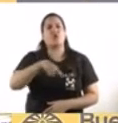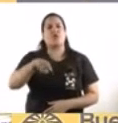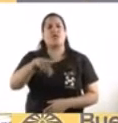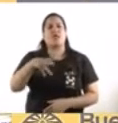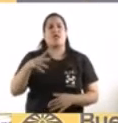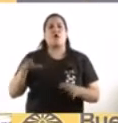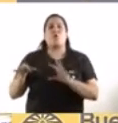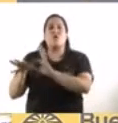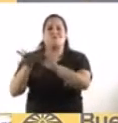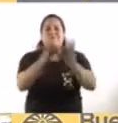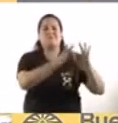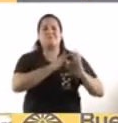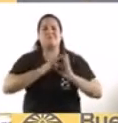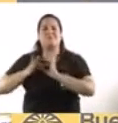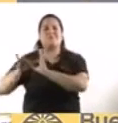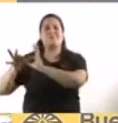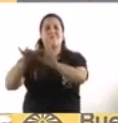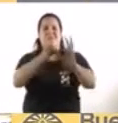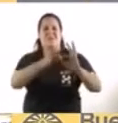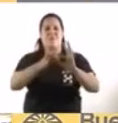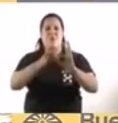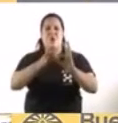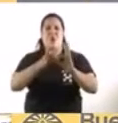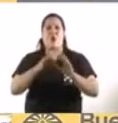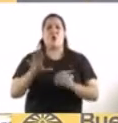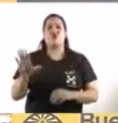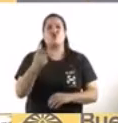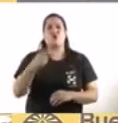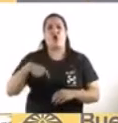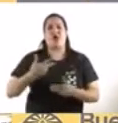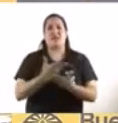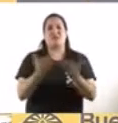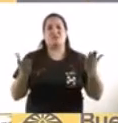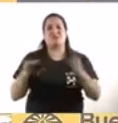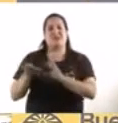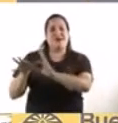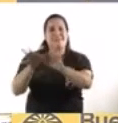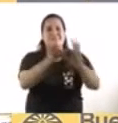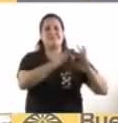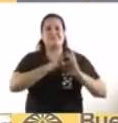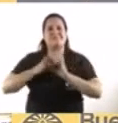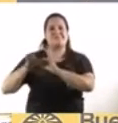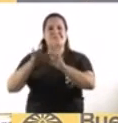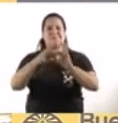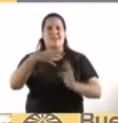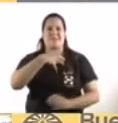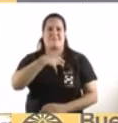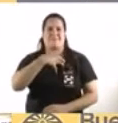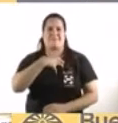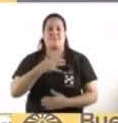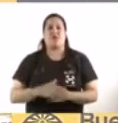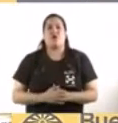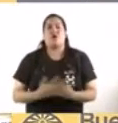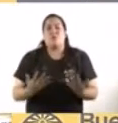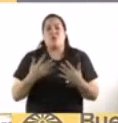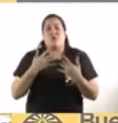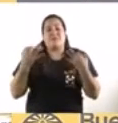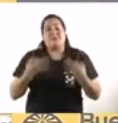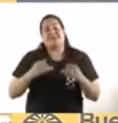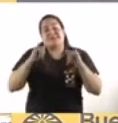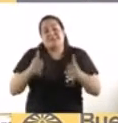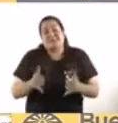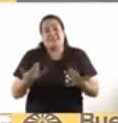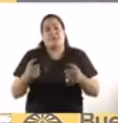une, es el vínculo que tenemos entre nosotros. Es innegable que estamos ante un aumento de casos, pero yo estoy